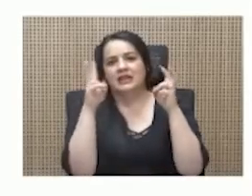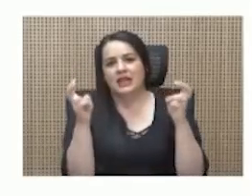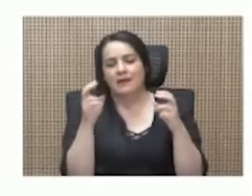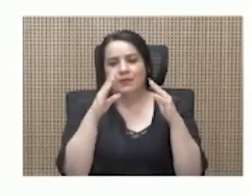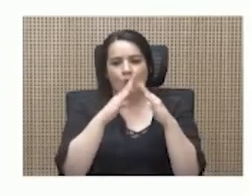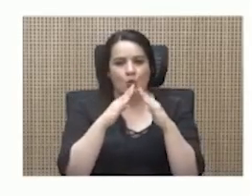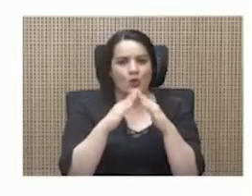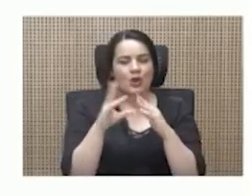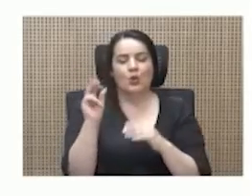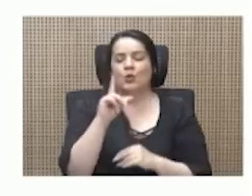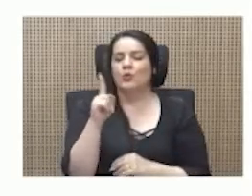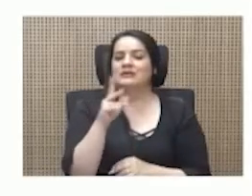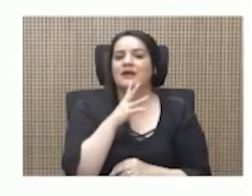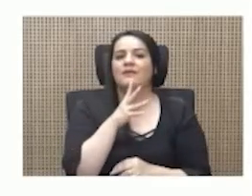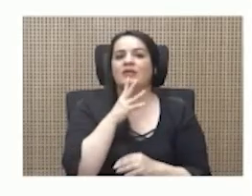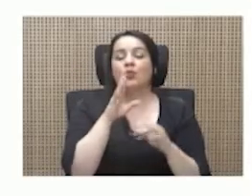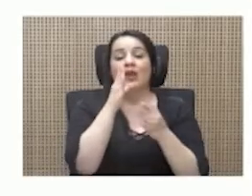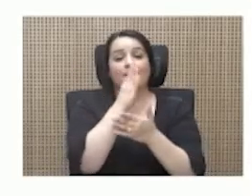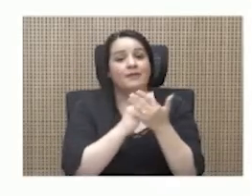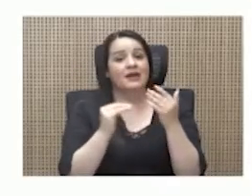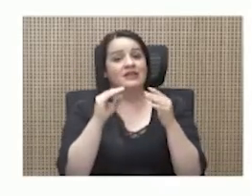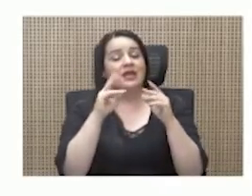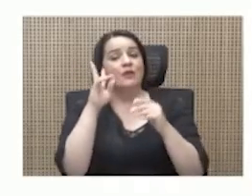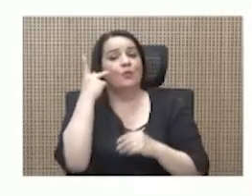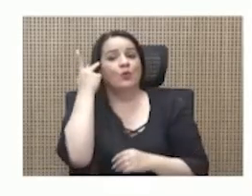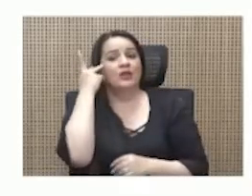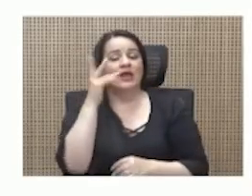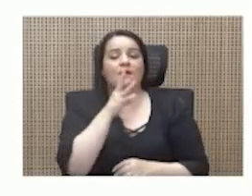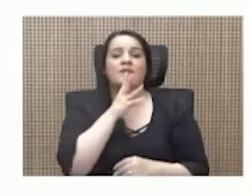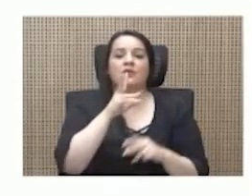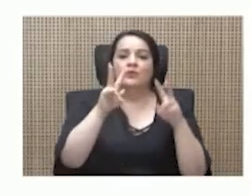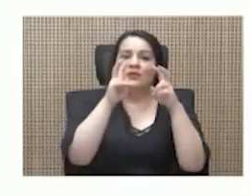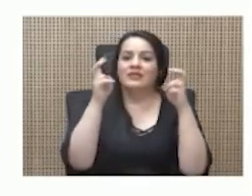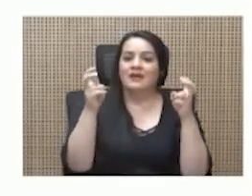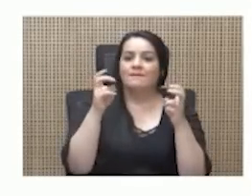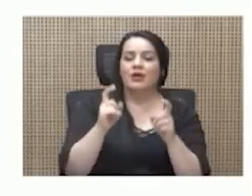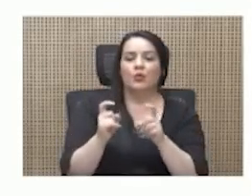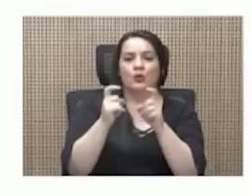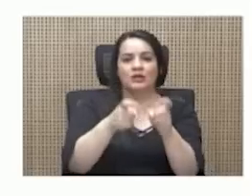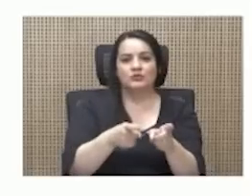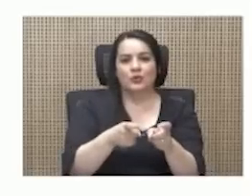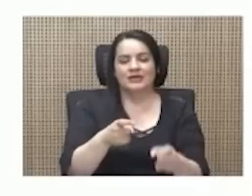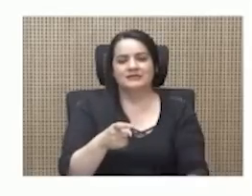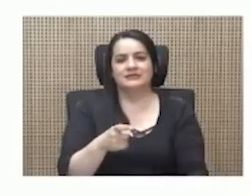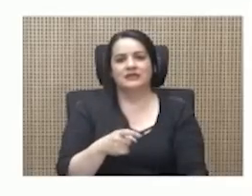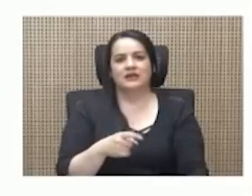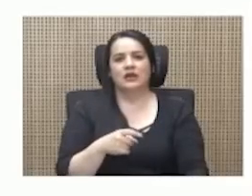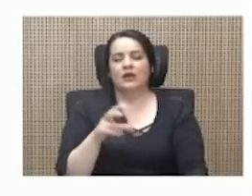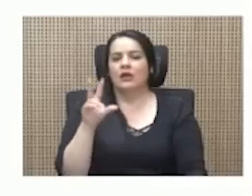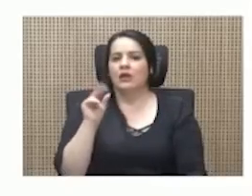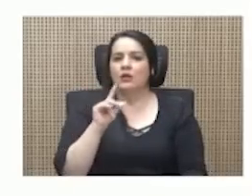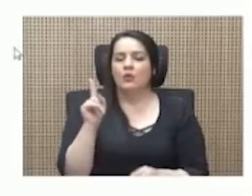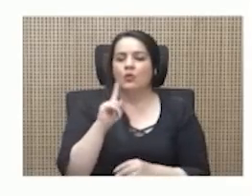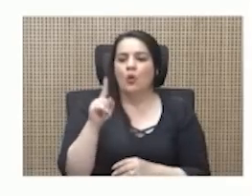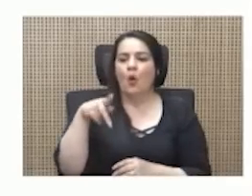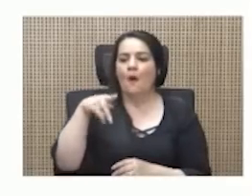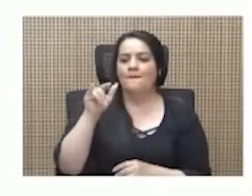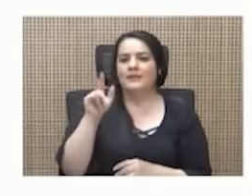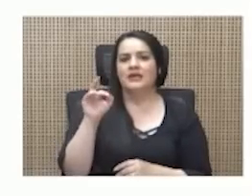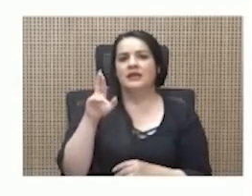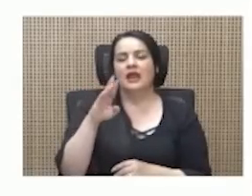No estaban hablando de la parte política, estaban hablando del tema de las donaciones. No, no se han ayudado, eso no es cierto.